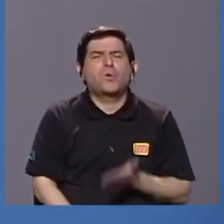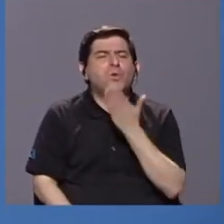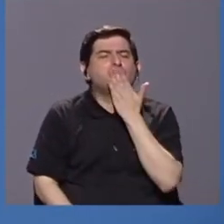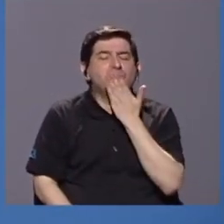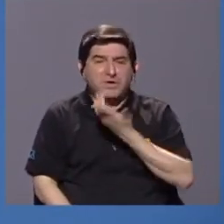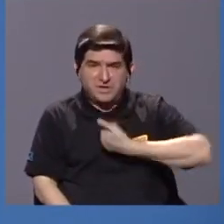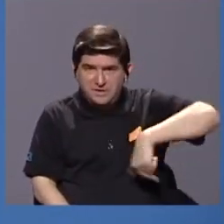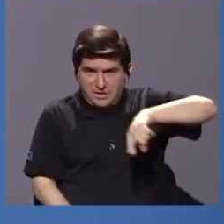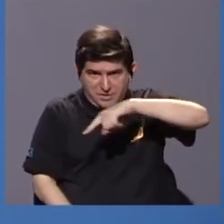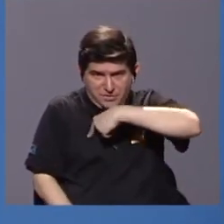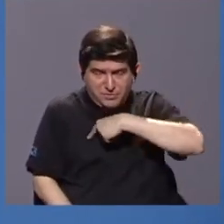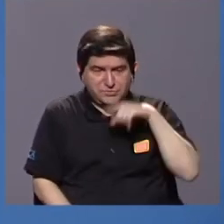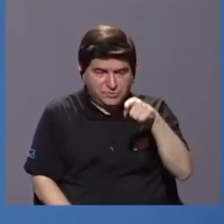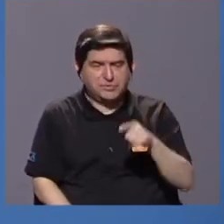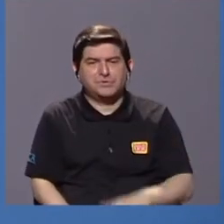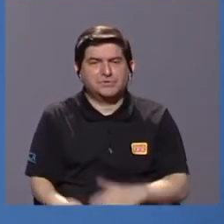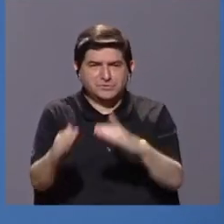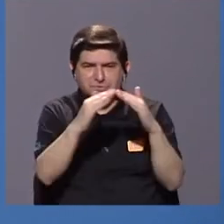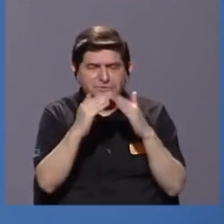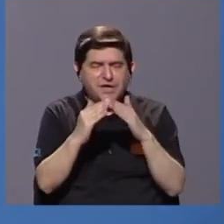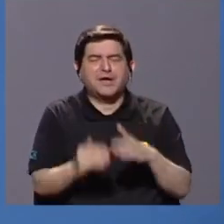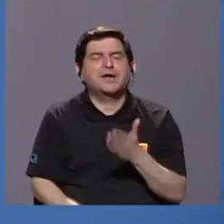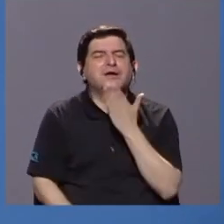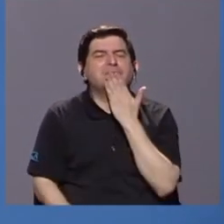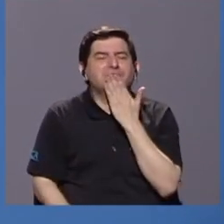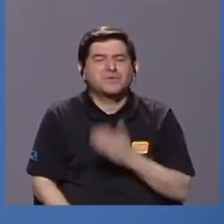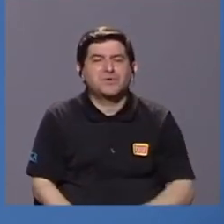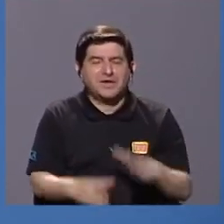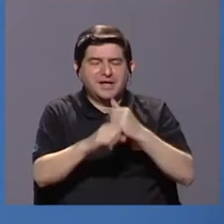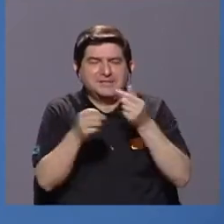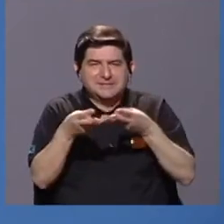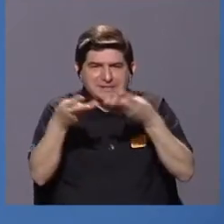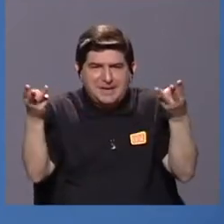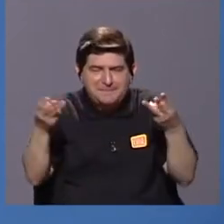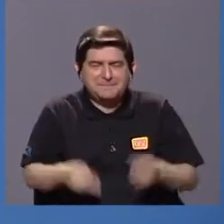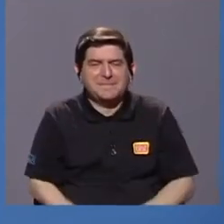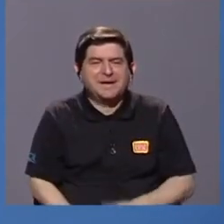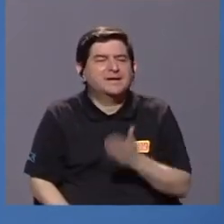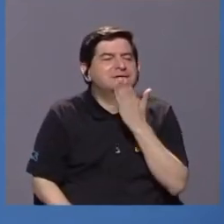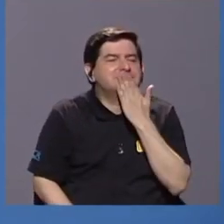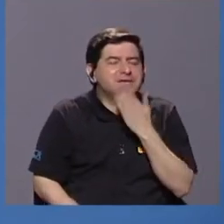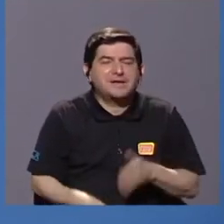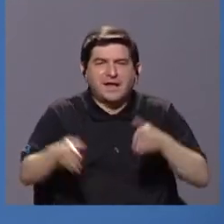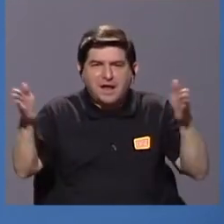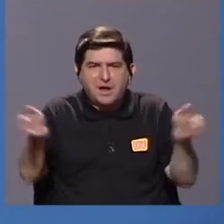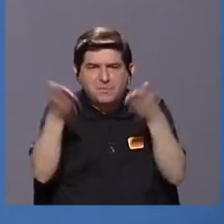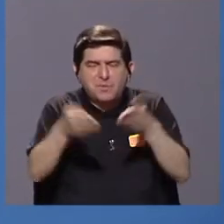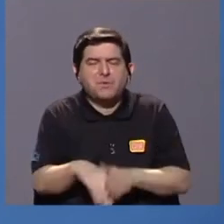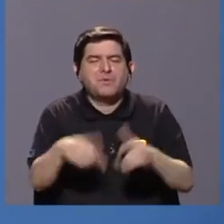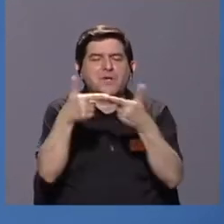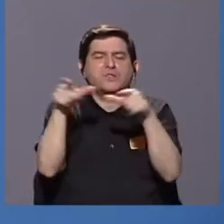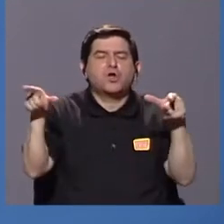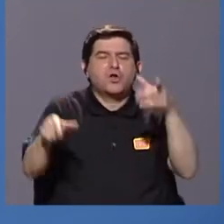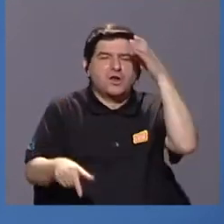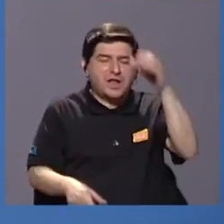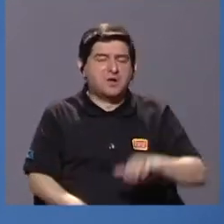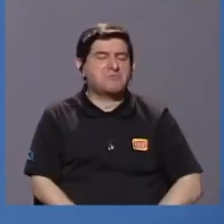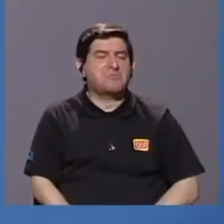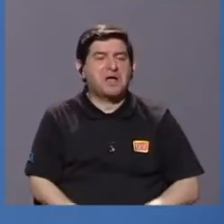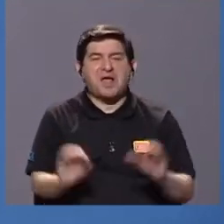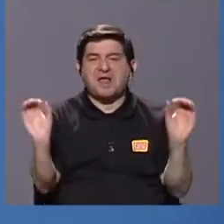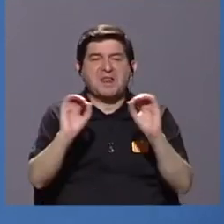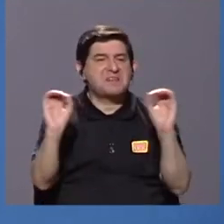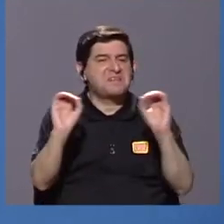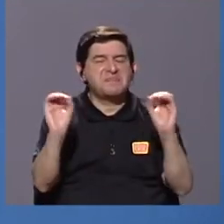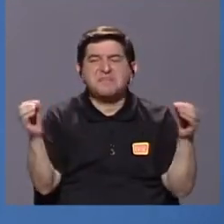nosotros los que estamos ahí en las comunidades indígenas, generando material indígena, generando promoción de la lengua y la cultura, nadie, absolutamente